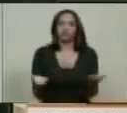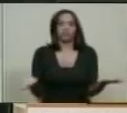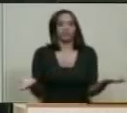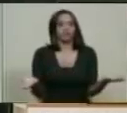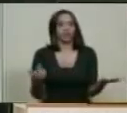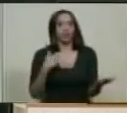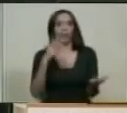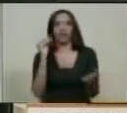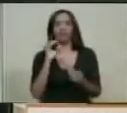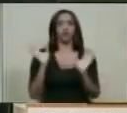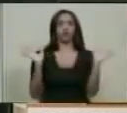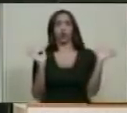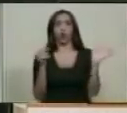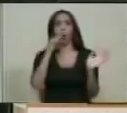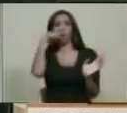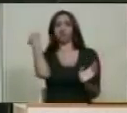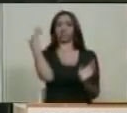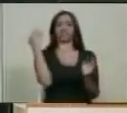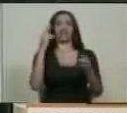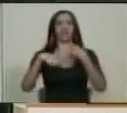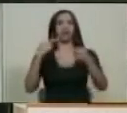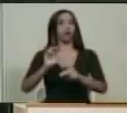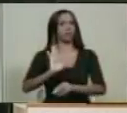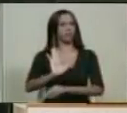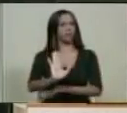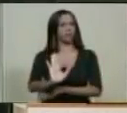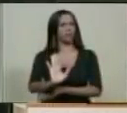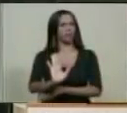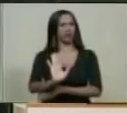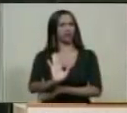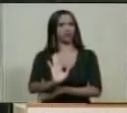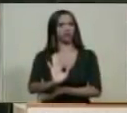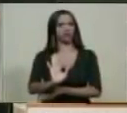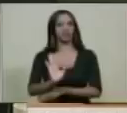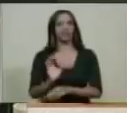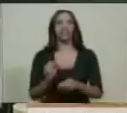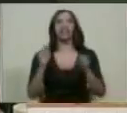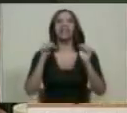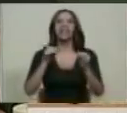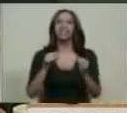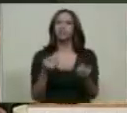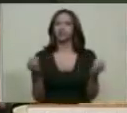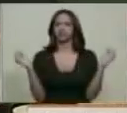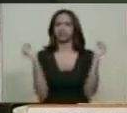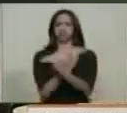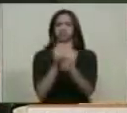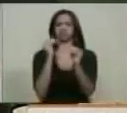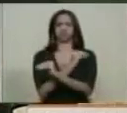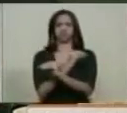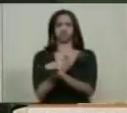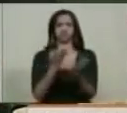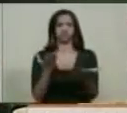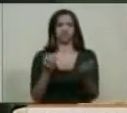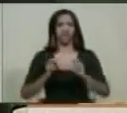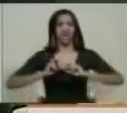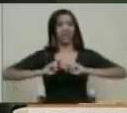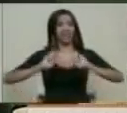hablan de, no, burguesía revolucionaria, eh, eh, eh, eso es una antinomia, una antípoda en términos